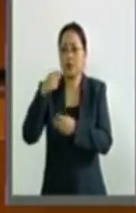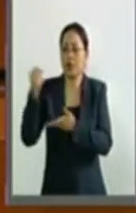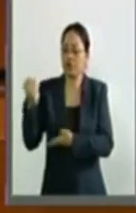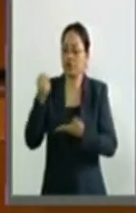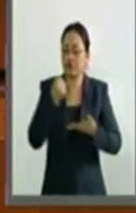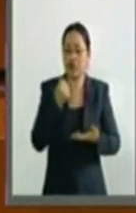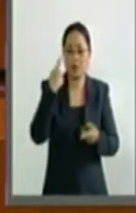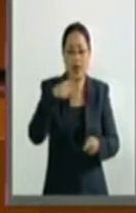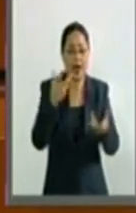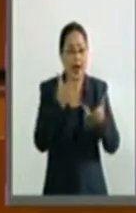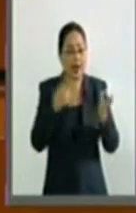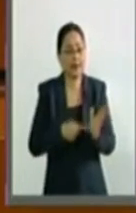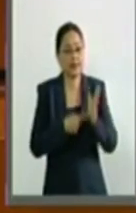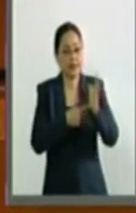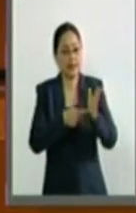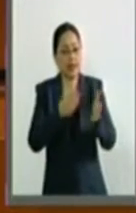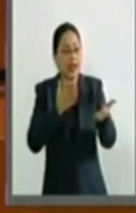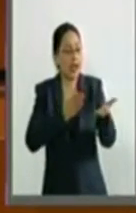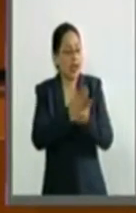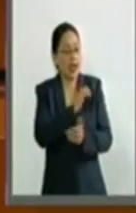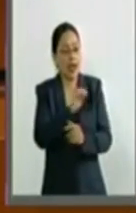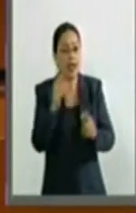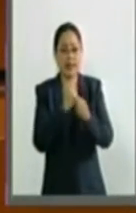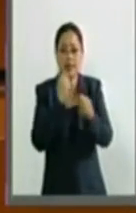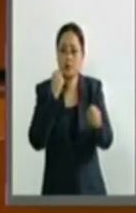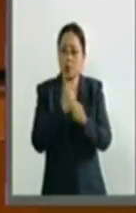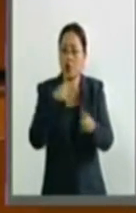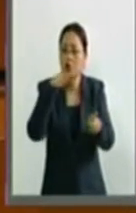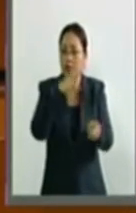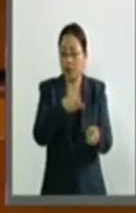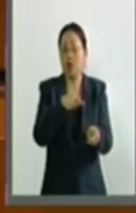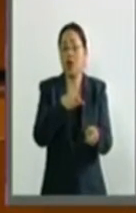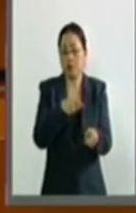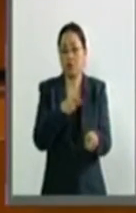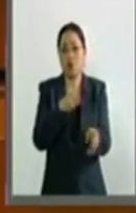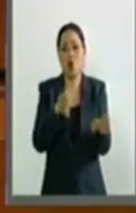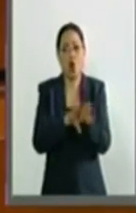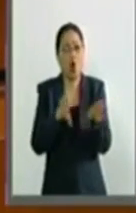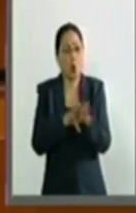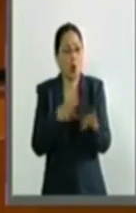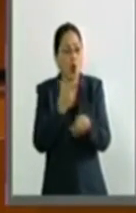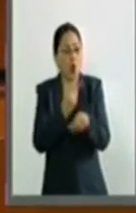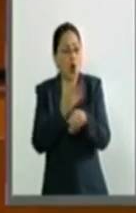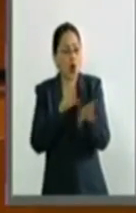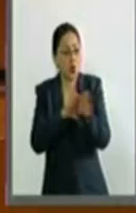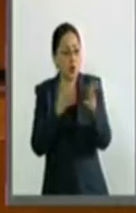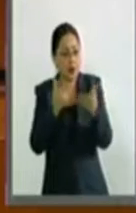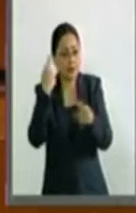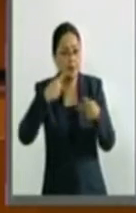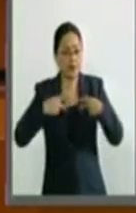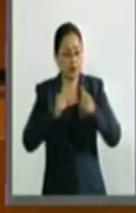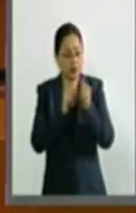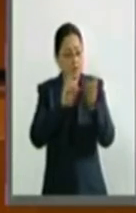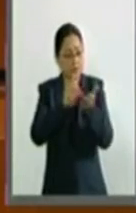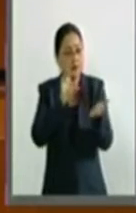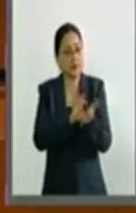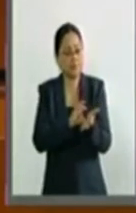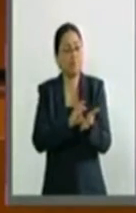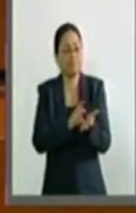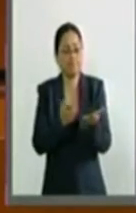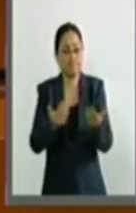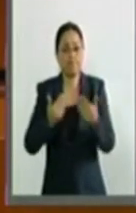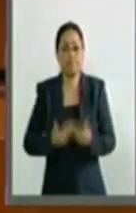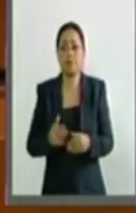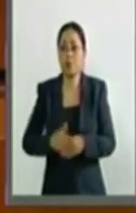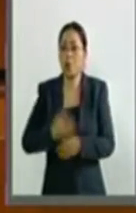recursos para el Fondo para la Accesibilidad en el Transporte Público para las Personas con Discapacidad. Por lo anterior,